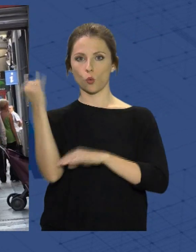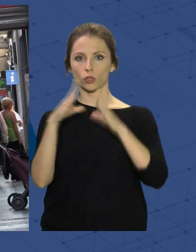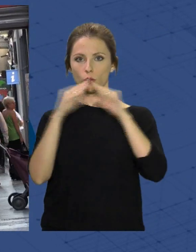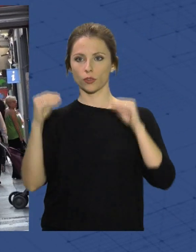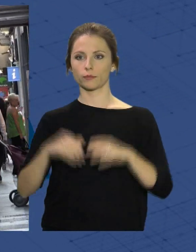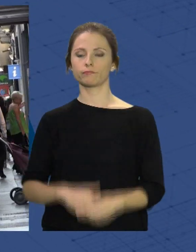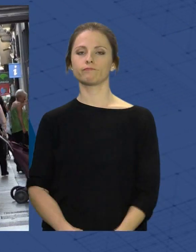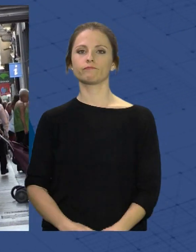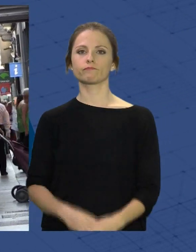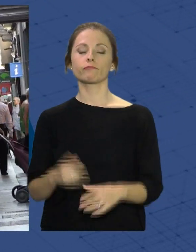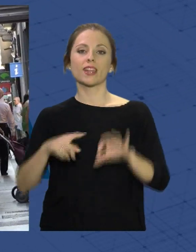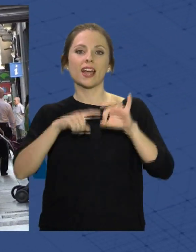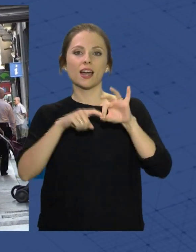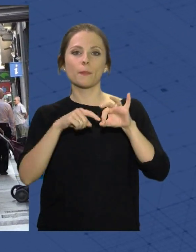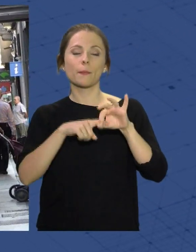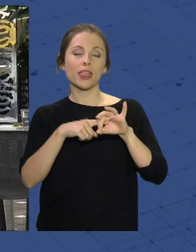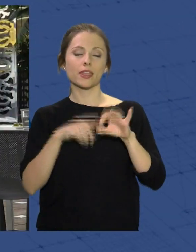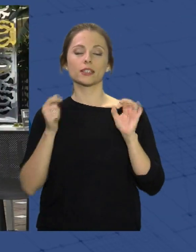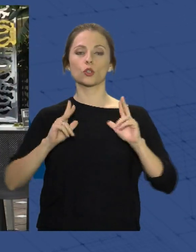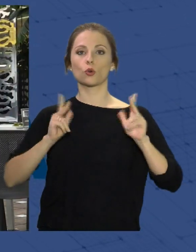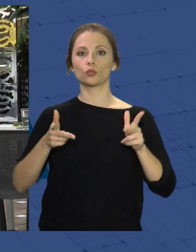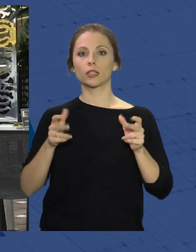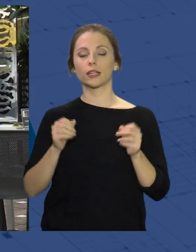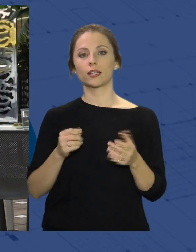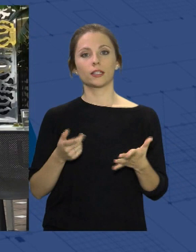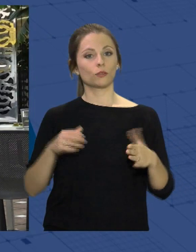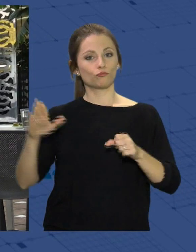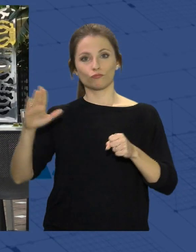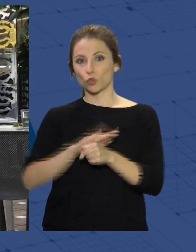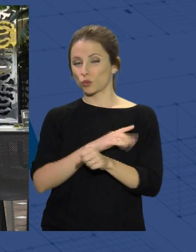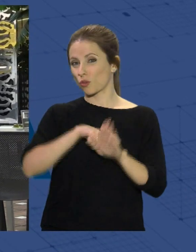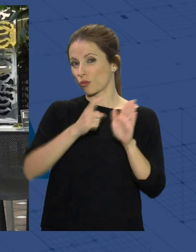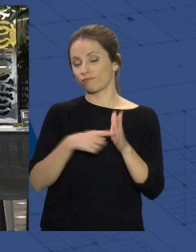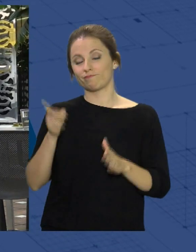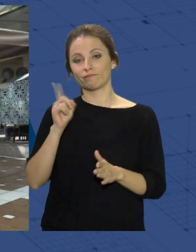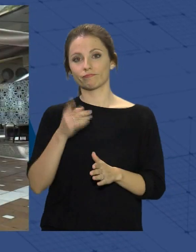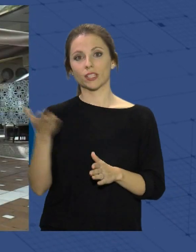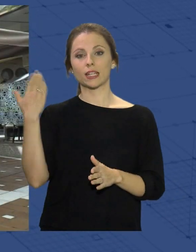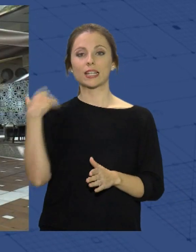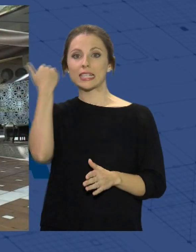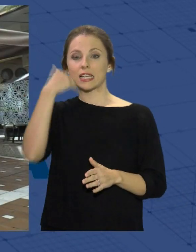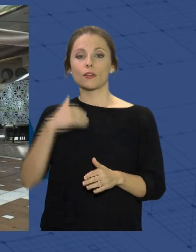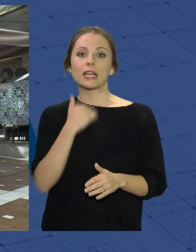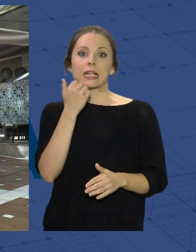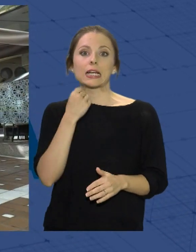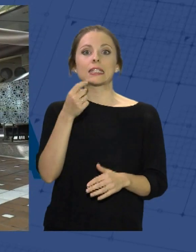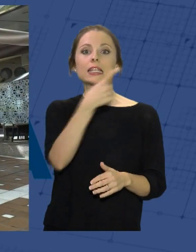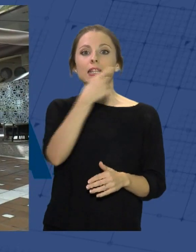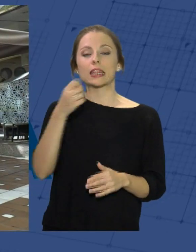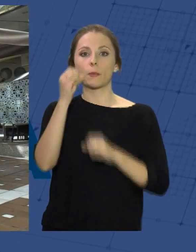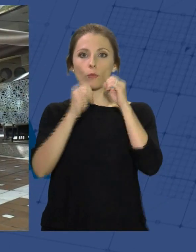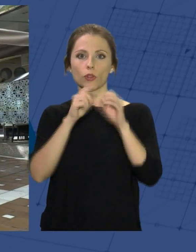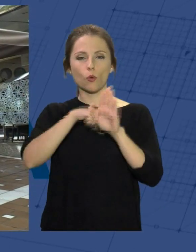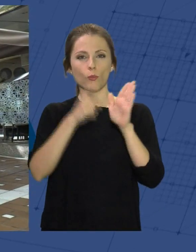La capacidad hotelera disponible en estas fechas no se ha cubierto. El sábado de La Magna llegó casi al 100%, pero el lunes